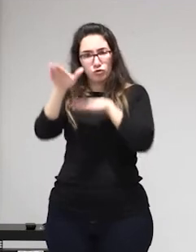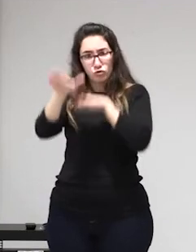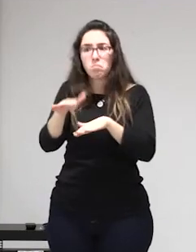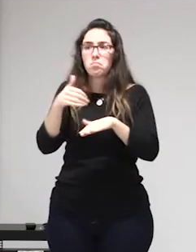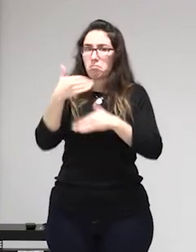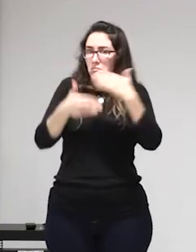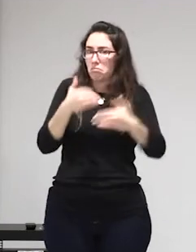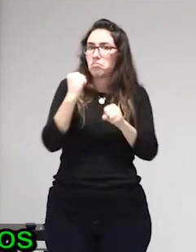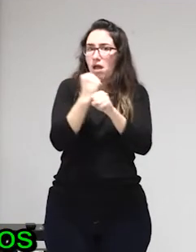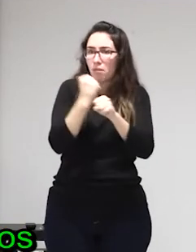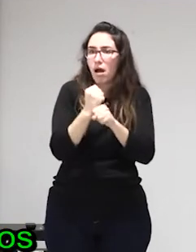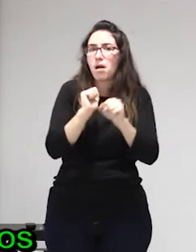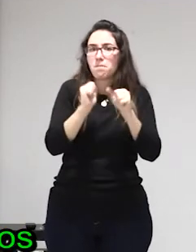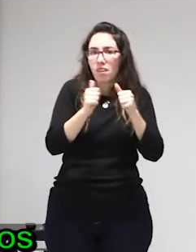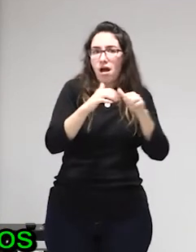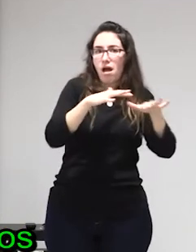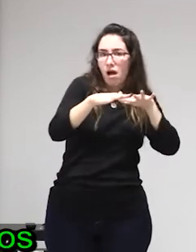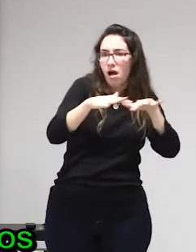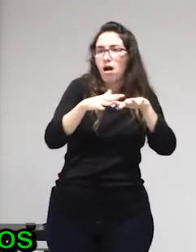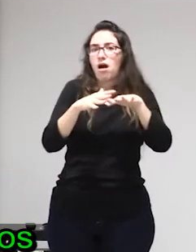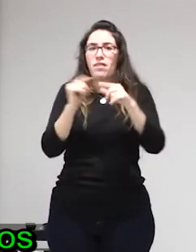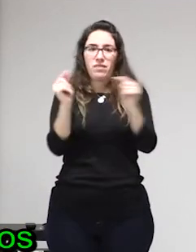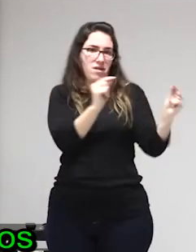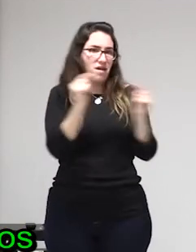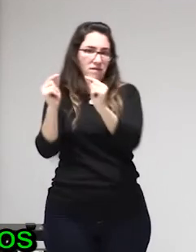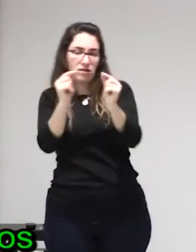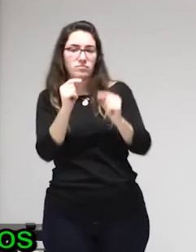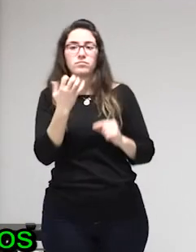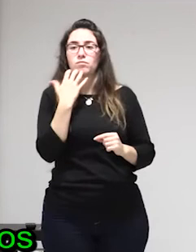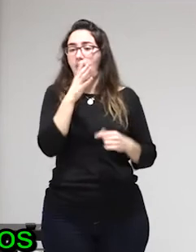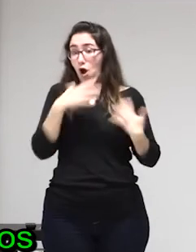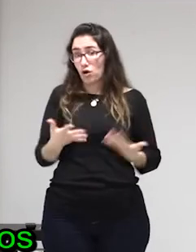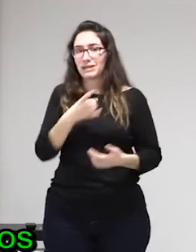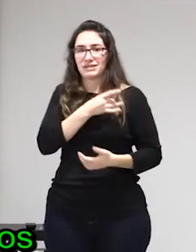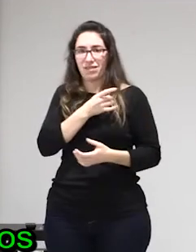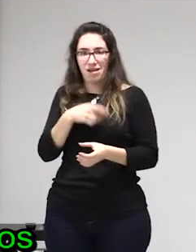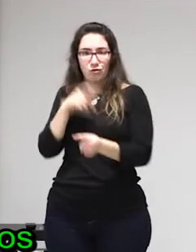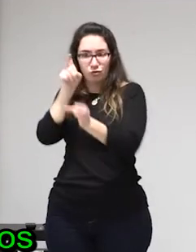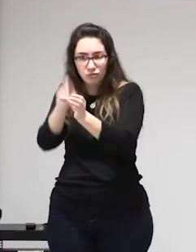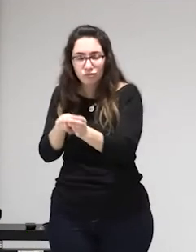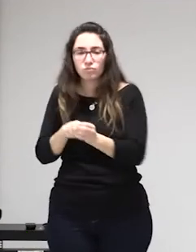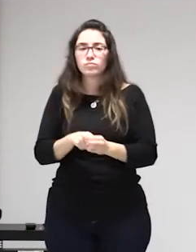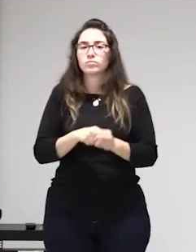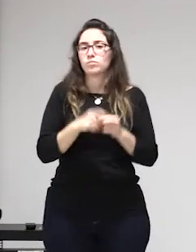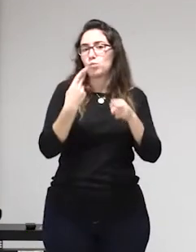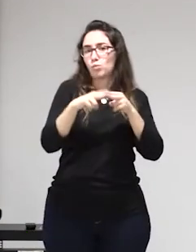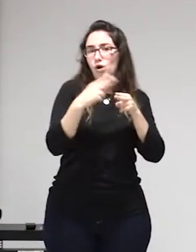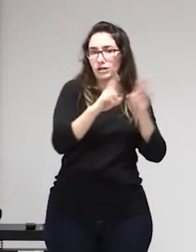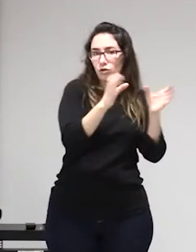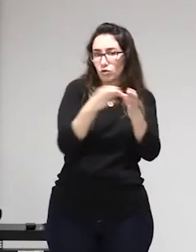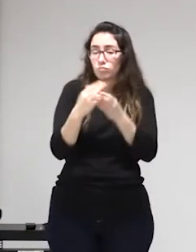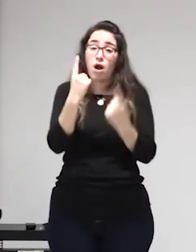empezar y luego para seguir porque si algo caracteriza a los seres humanos es el sentido de la